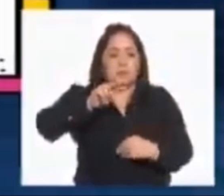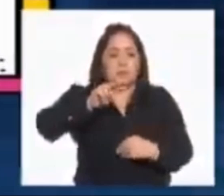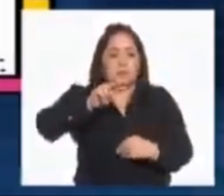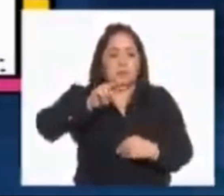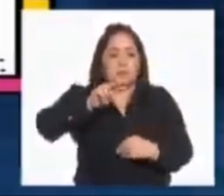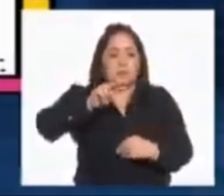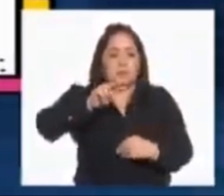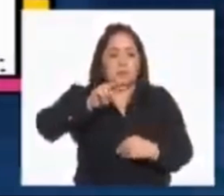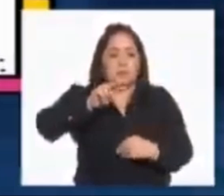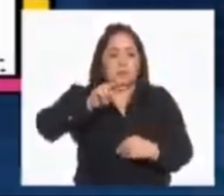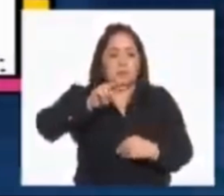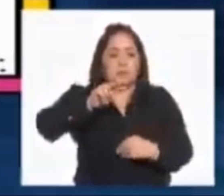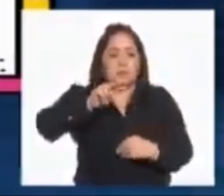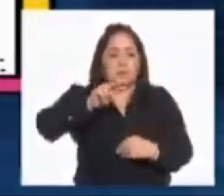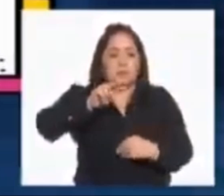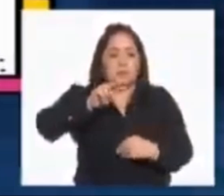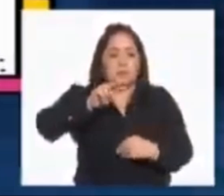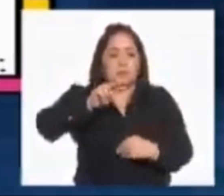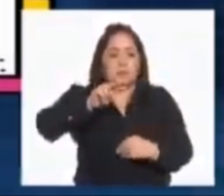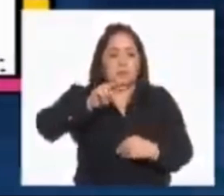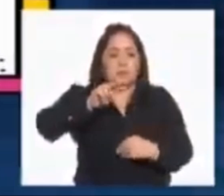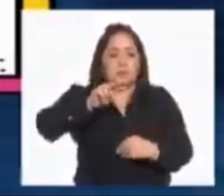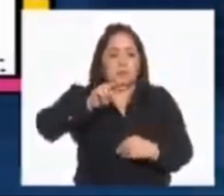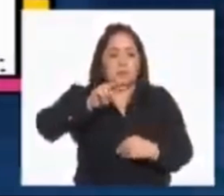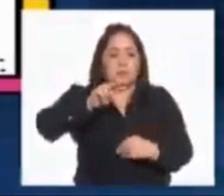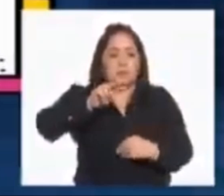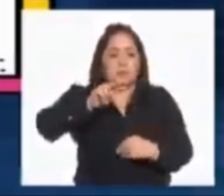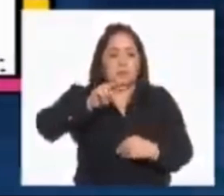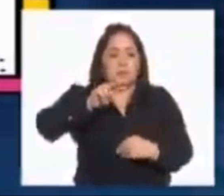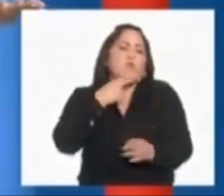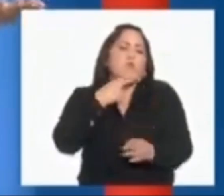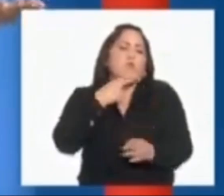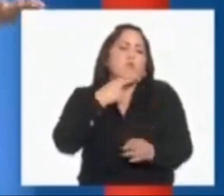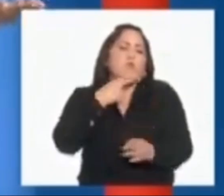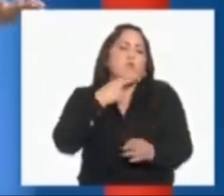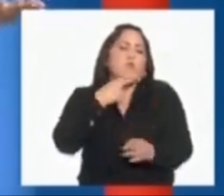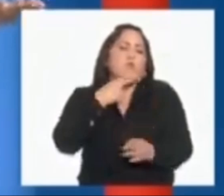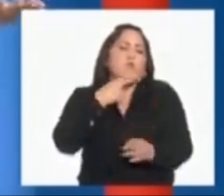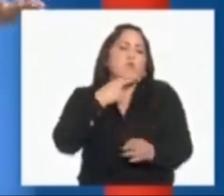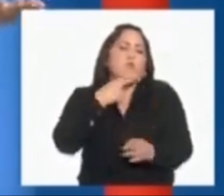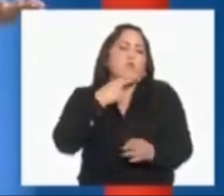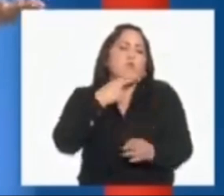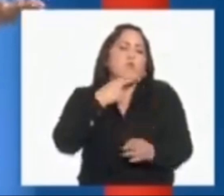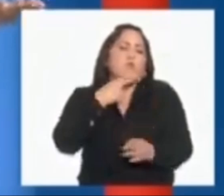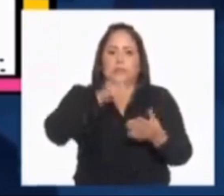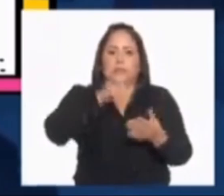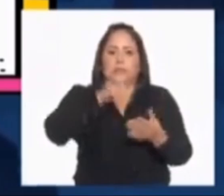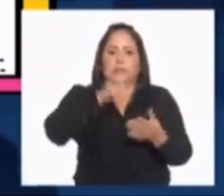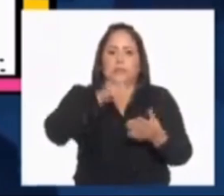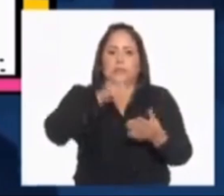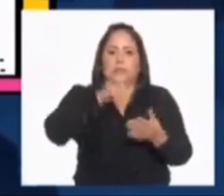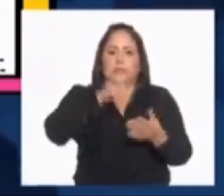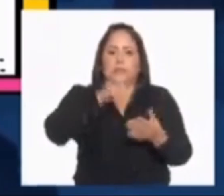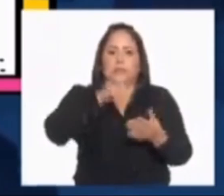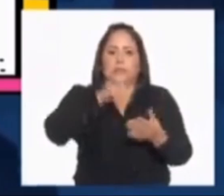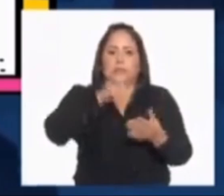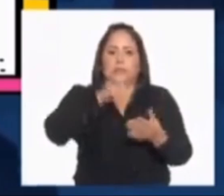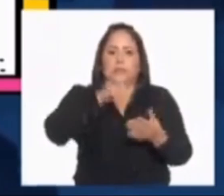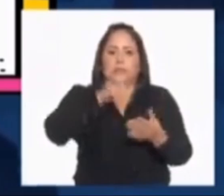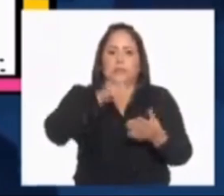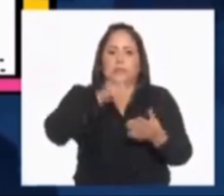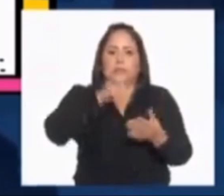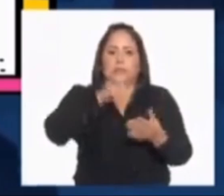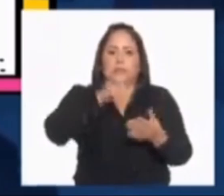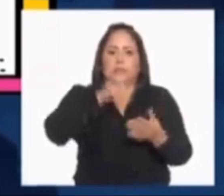personificación. También encontramos la enumeración, ya que hacemos una acumulación de palabras relacionadas. La tercera estrofa está